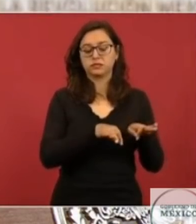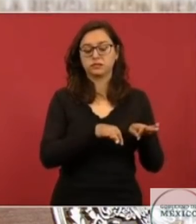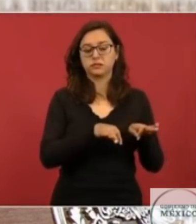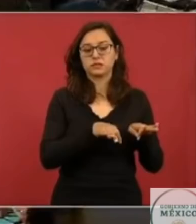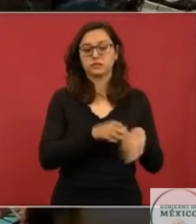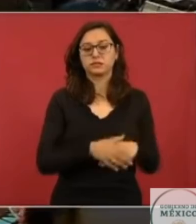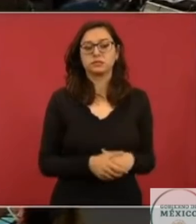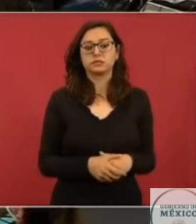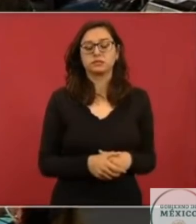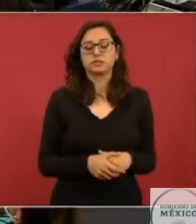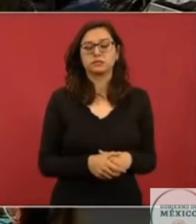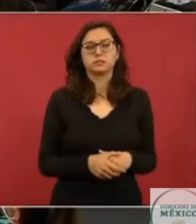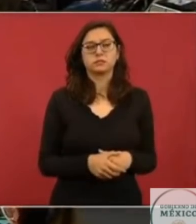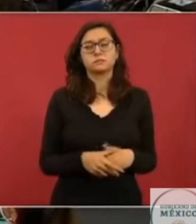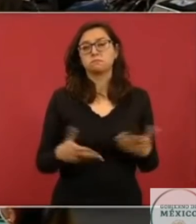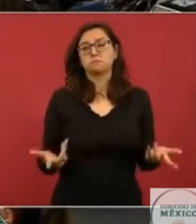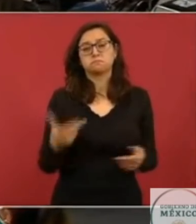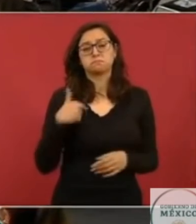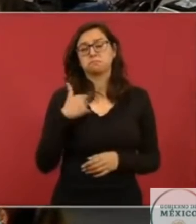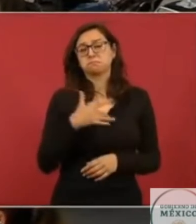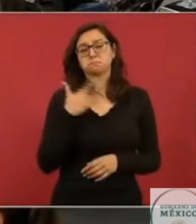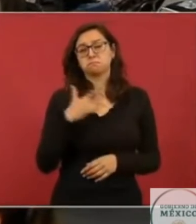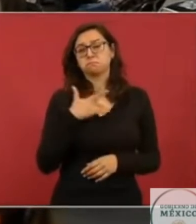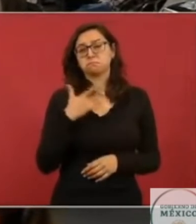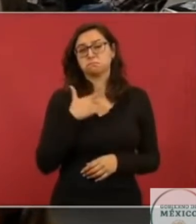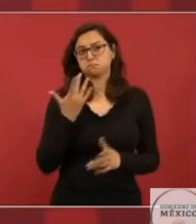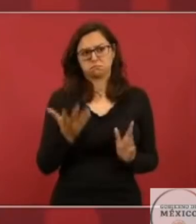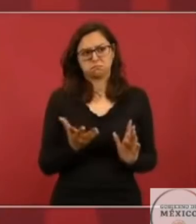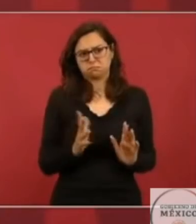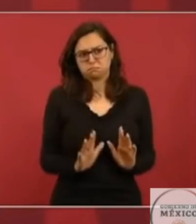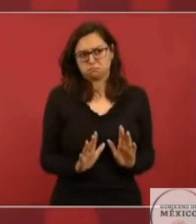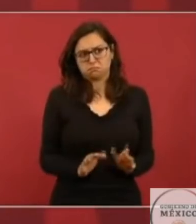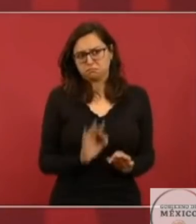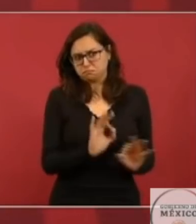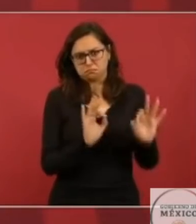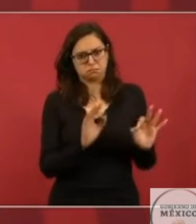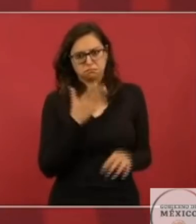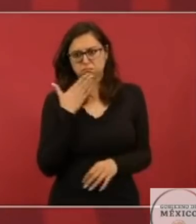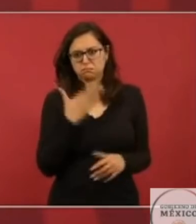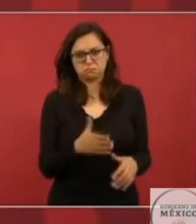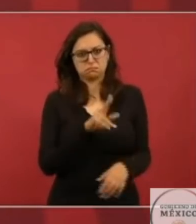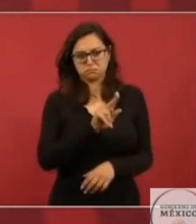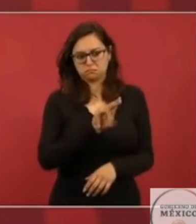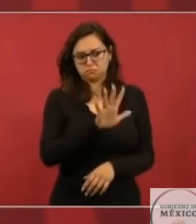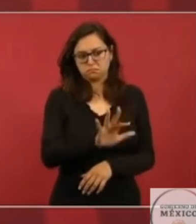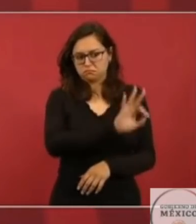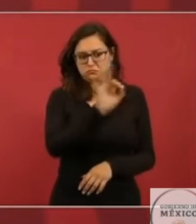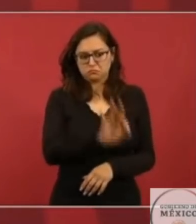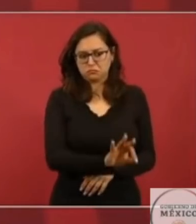Está prácticamente a toda su capacidad, está produciendo bien